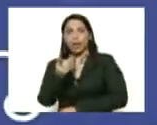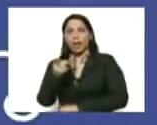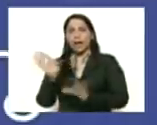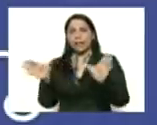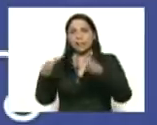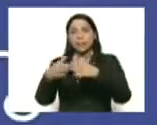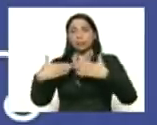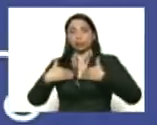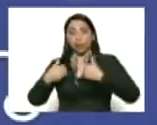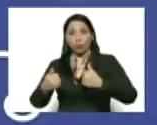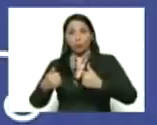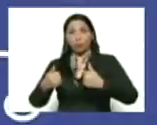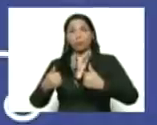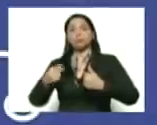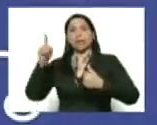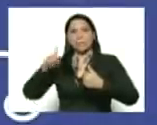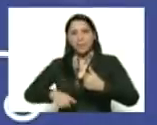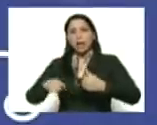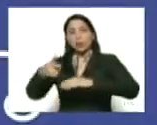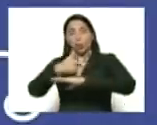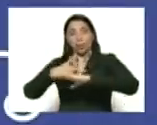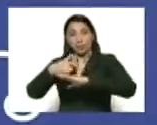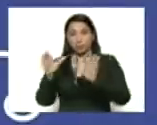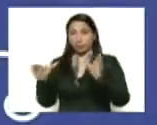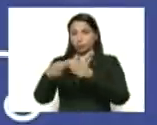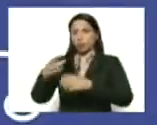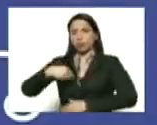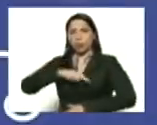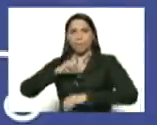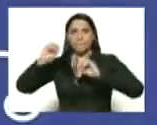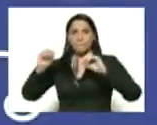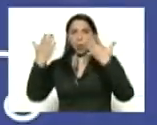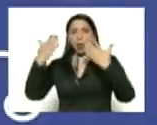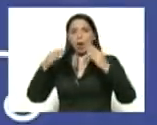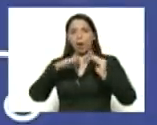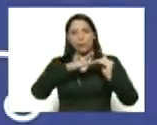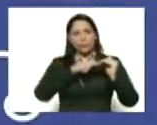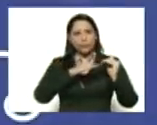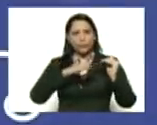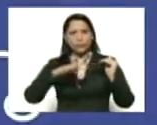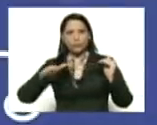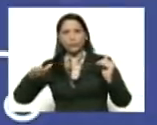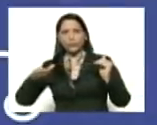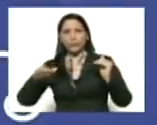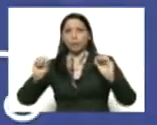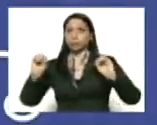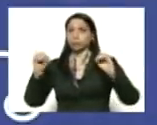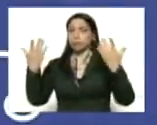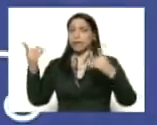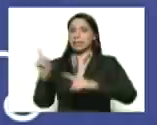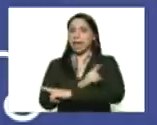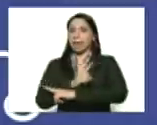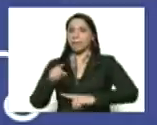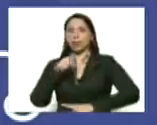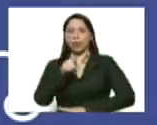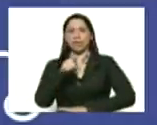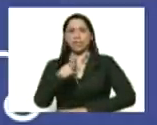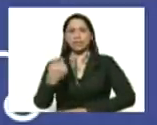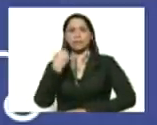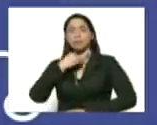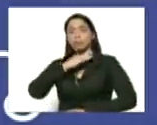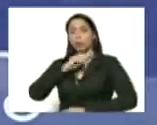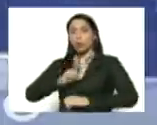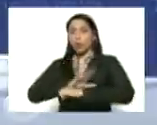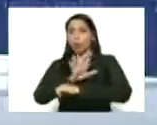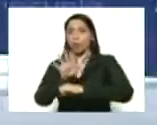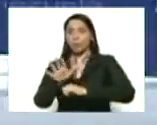de salud, el equipo de seguridad, el equipo de la gobernación vamos a lograr aplanar esta curva y salir más pronto que tarde de esta pandemia del COVID